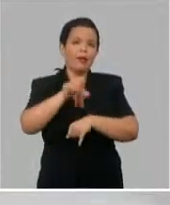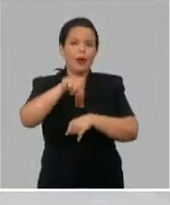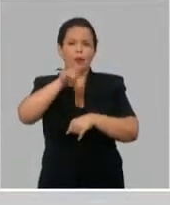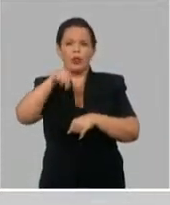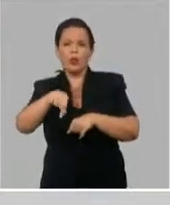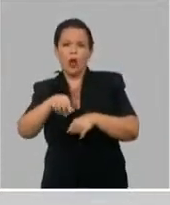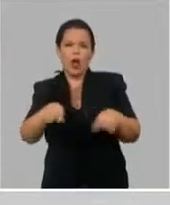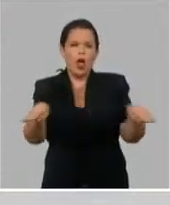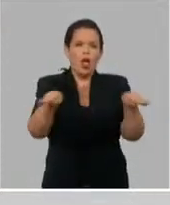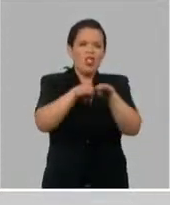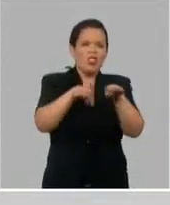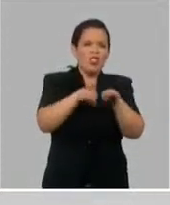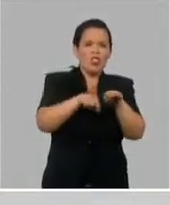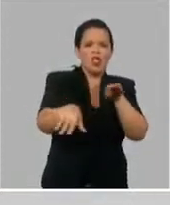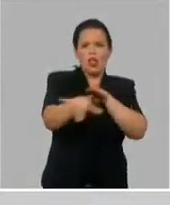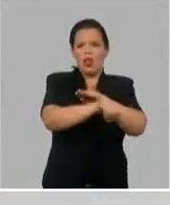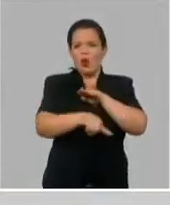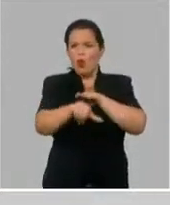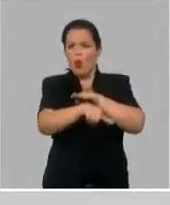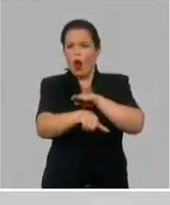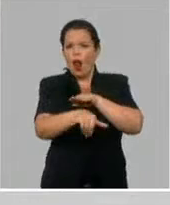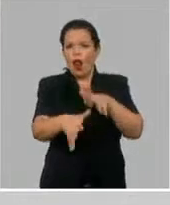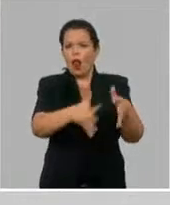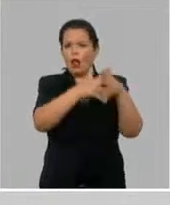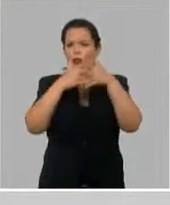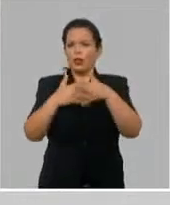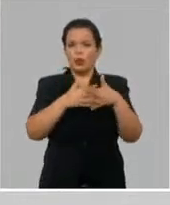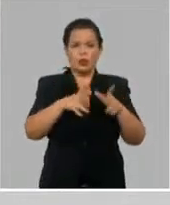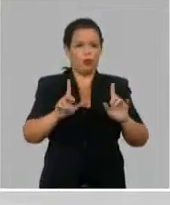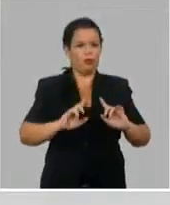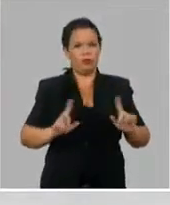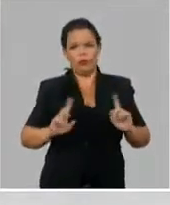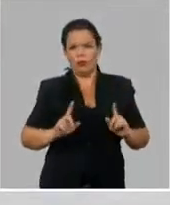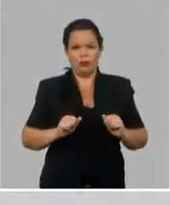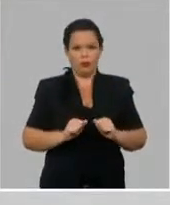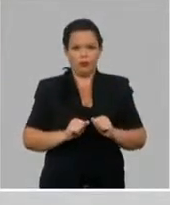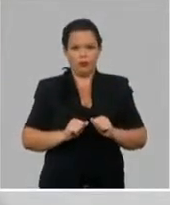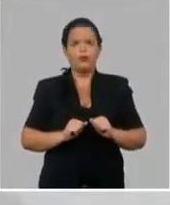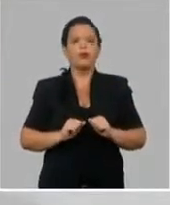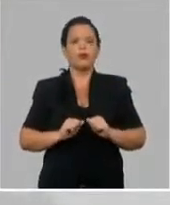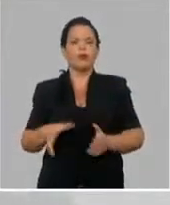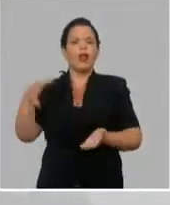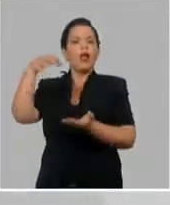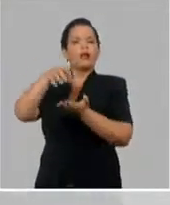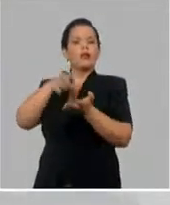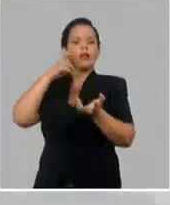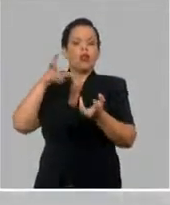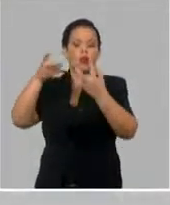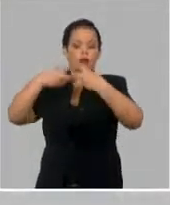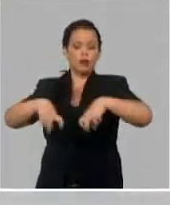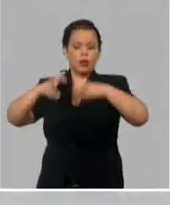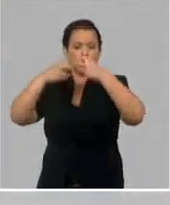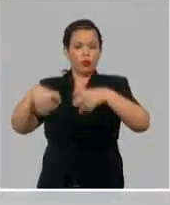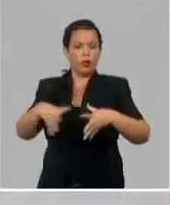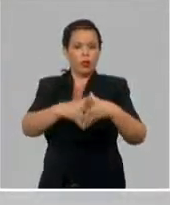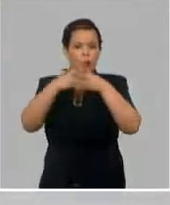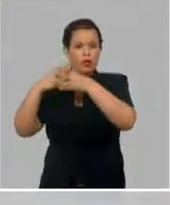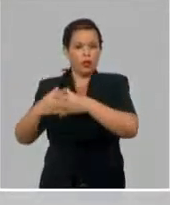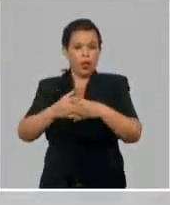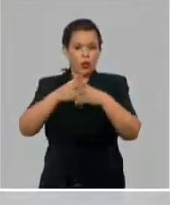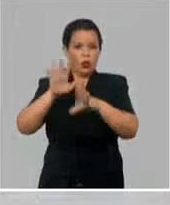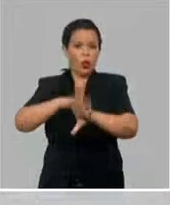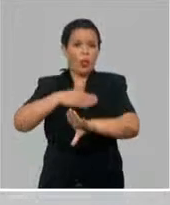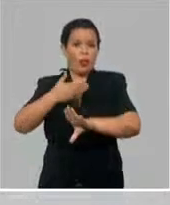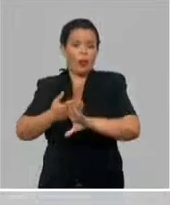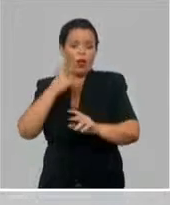igual que los casos norteamericanos. Y la propia Academia de Ciencias de Estados Unidos, en su reporte reciente, cuando analiza